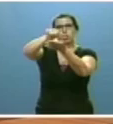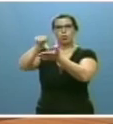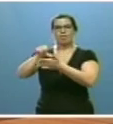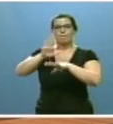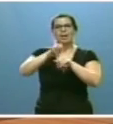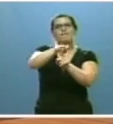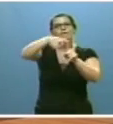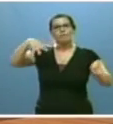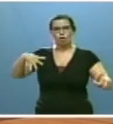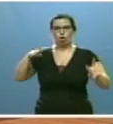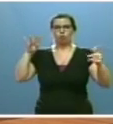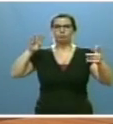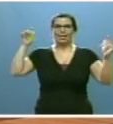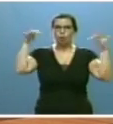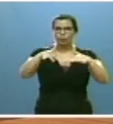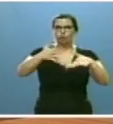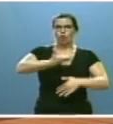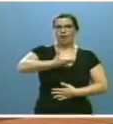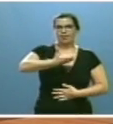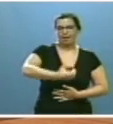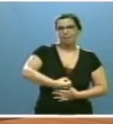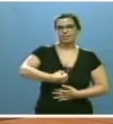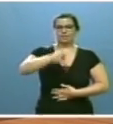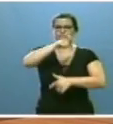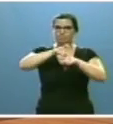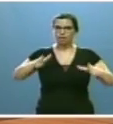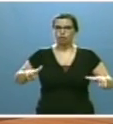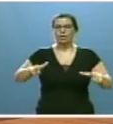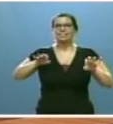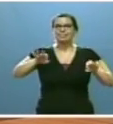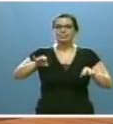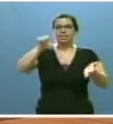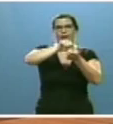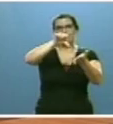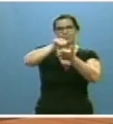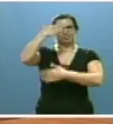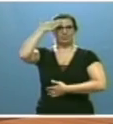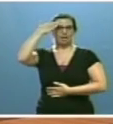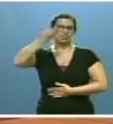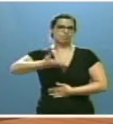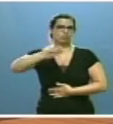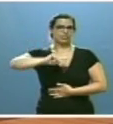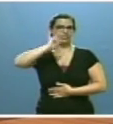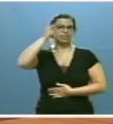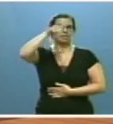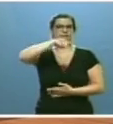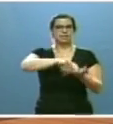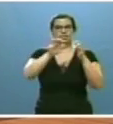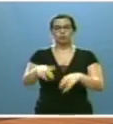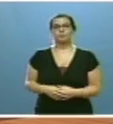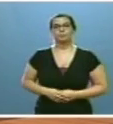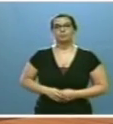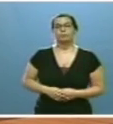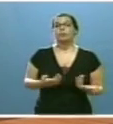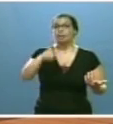encuentro de los alcaldes de las grandes capitales de Castilla y León. Y en materia de financiación local, quiero recordar